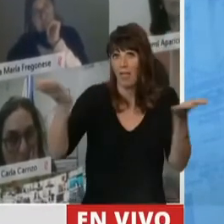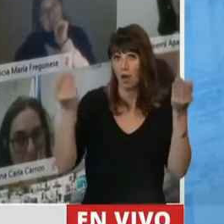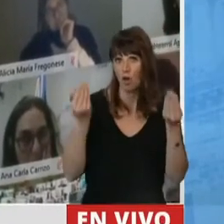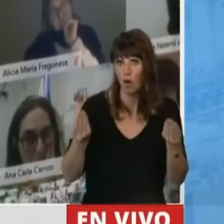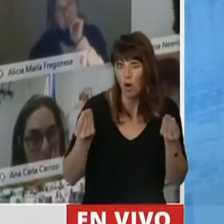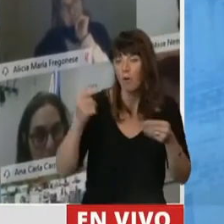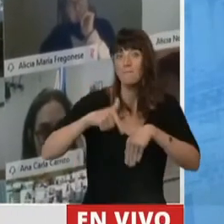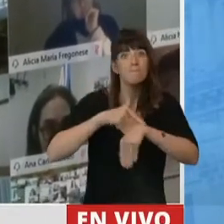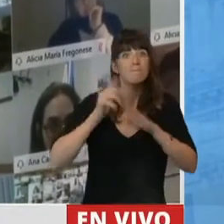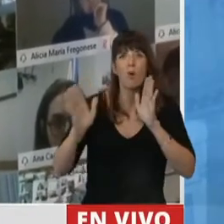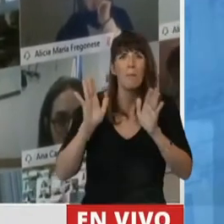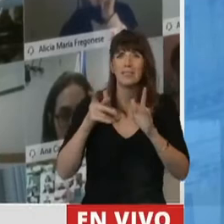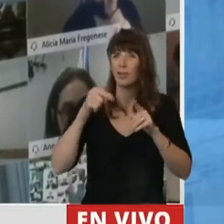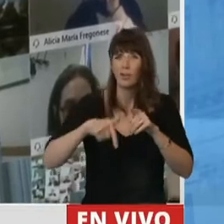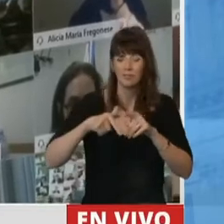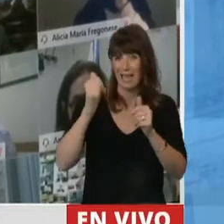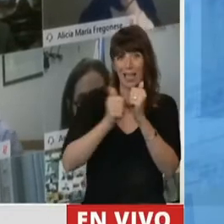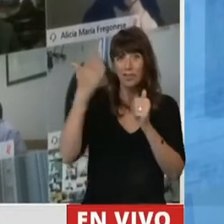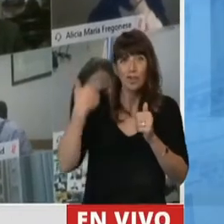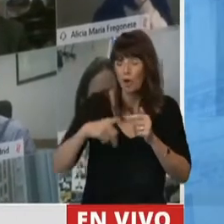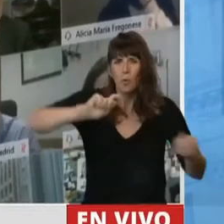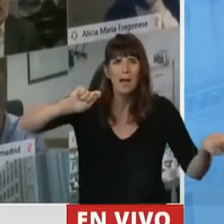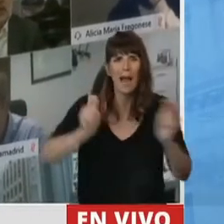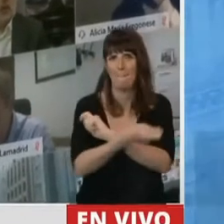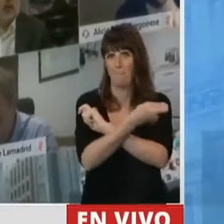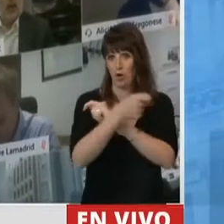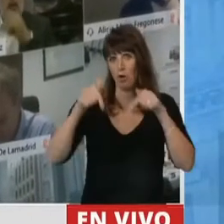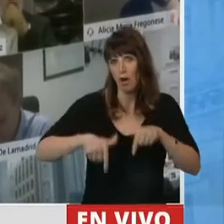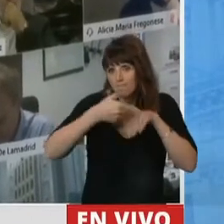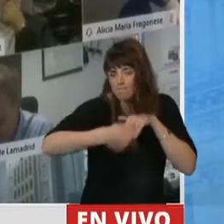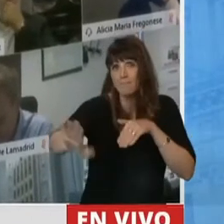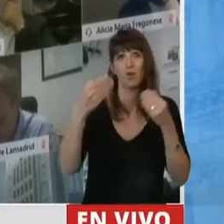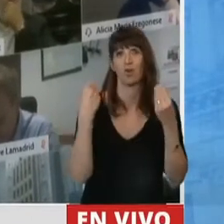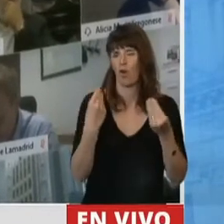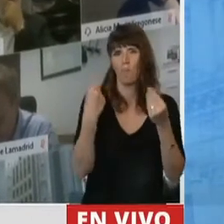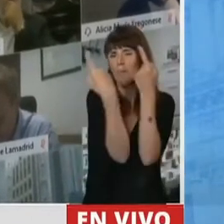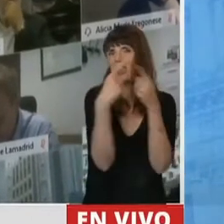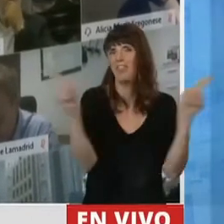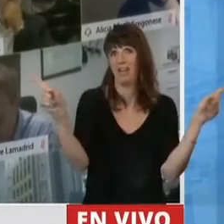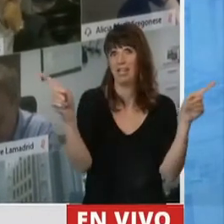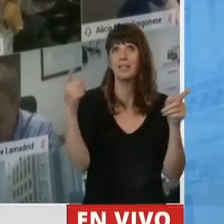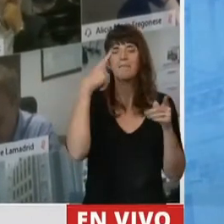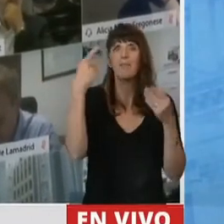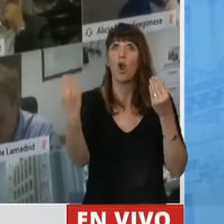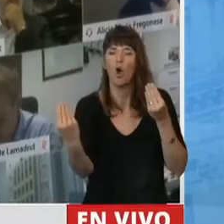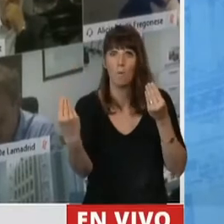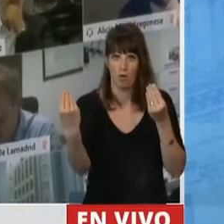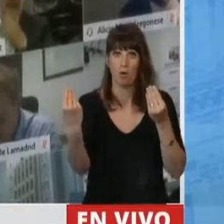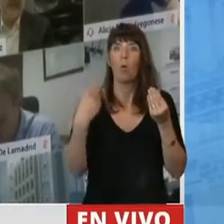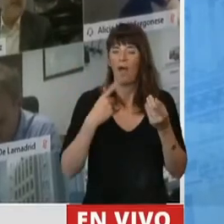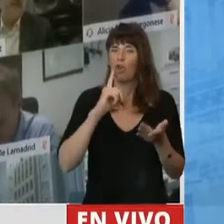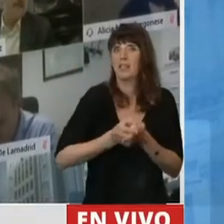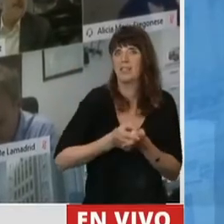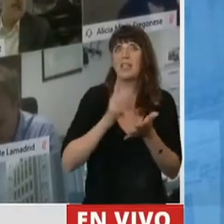en un momento de cambio histórico tan profundo, viendo de qué manera o de qué forma o de qué lado estamos parados cuando damos